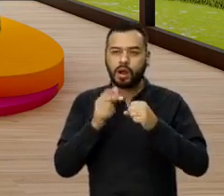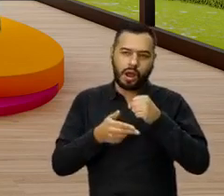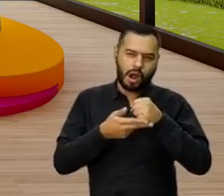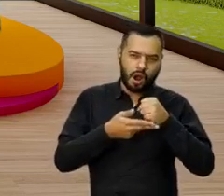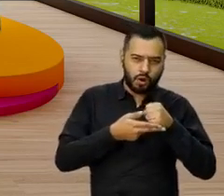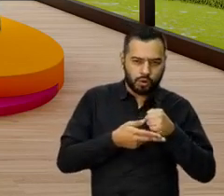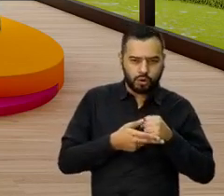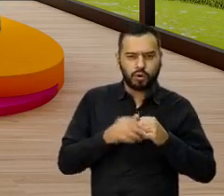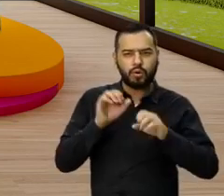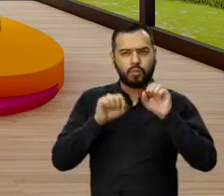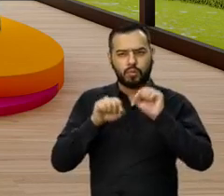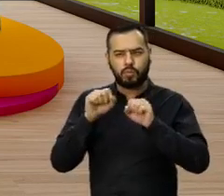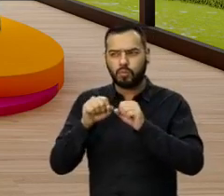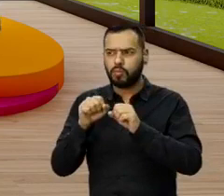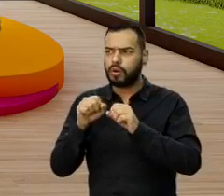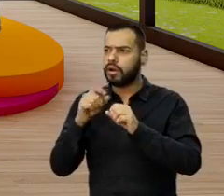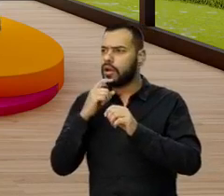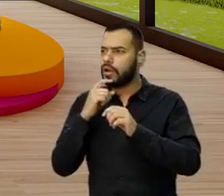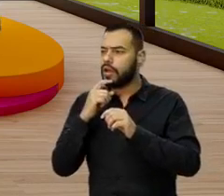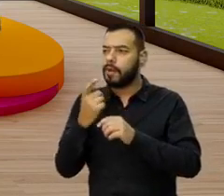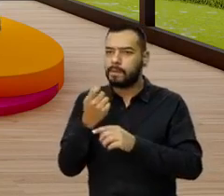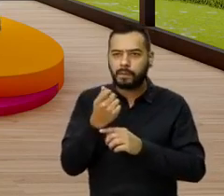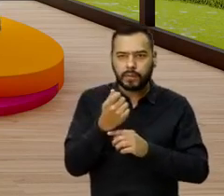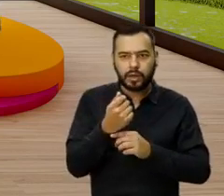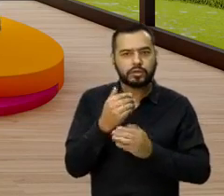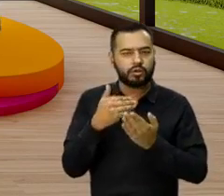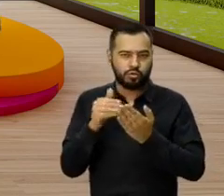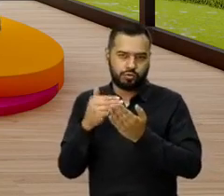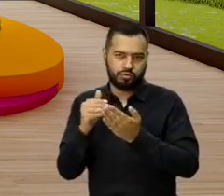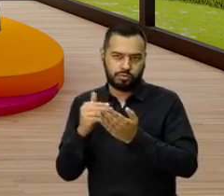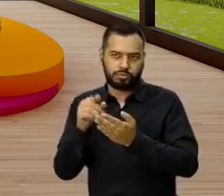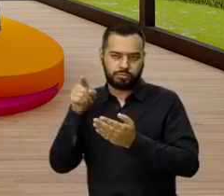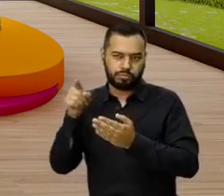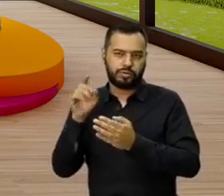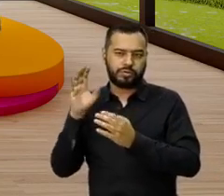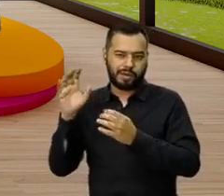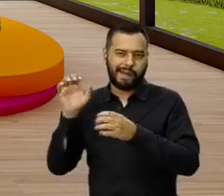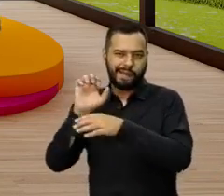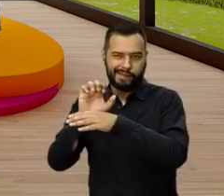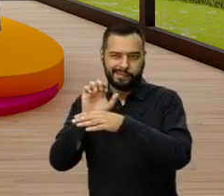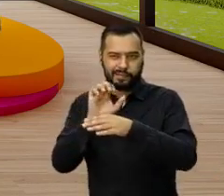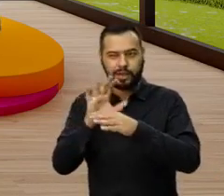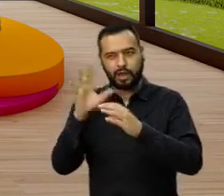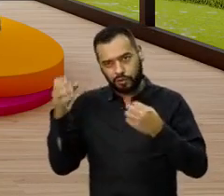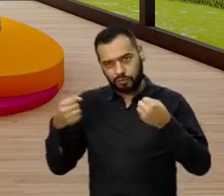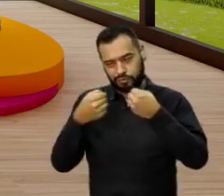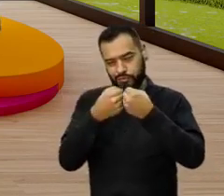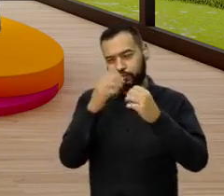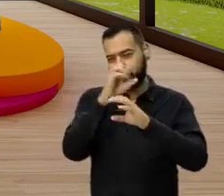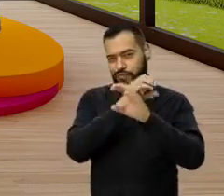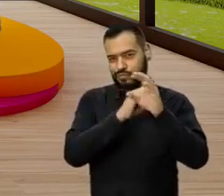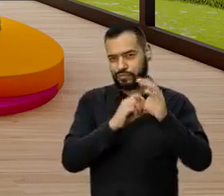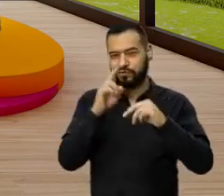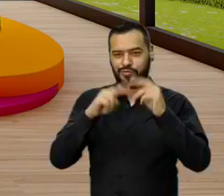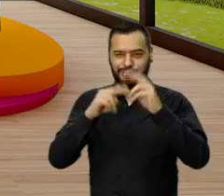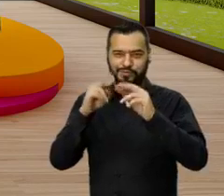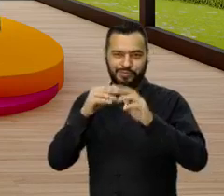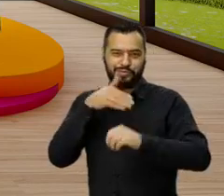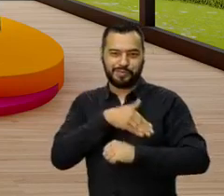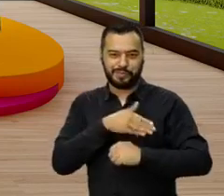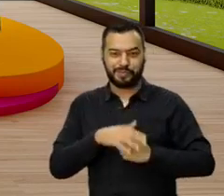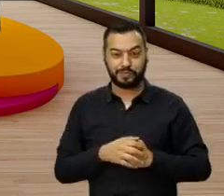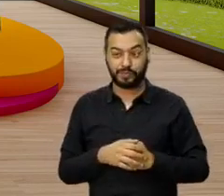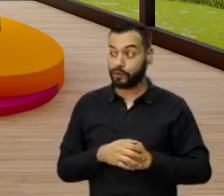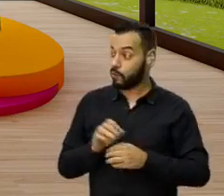ahorra, para que puedan en este caso invertir todo su dinero y comprar en este caso con esta gran entidad con Alianza Compensar Constructora Bolívar.